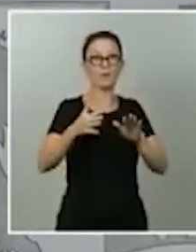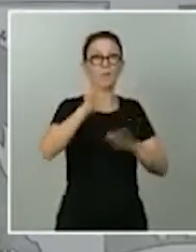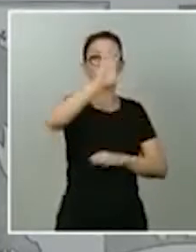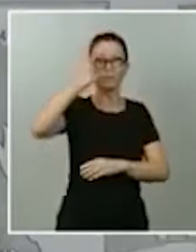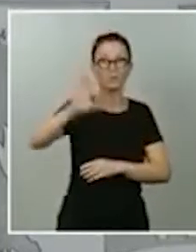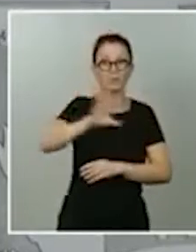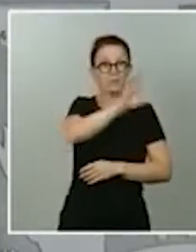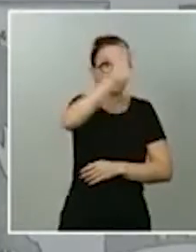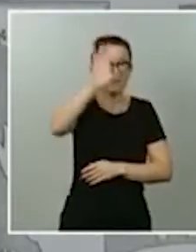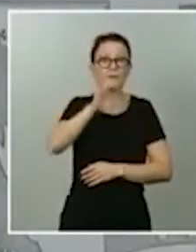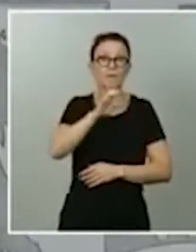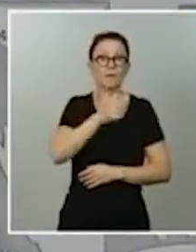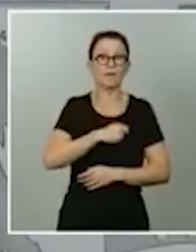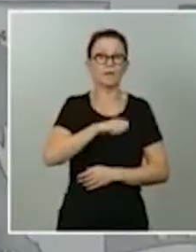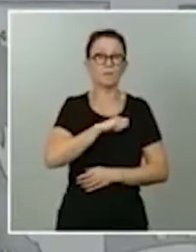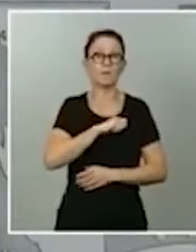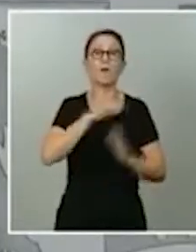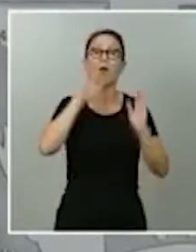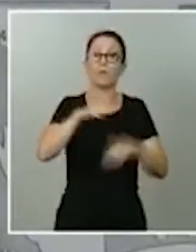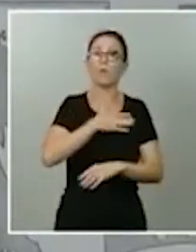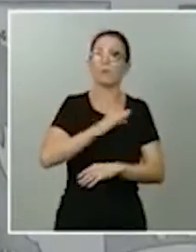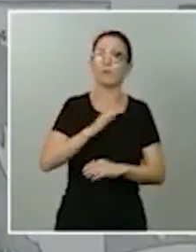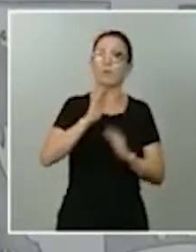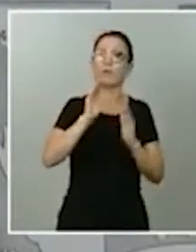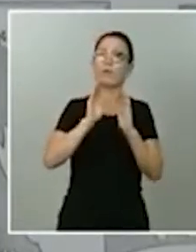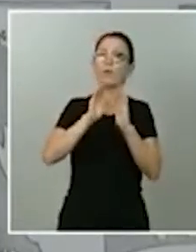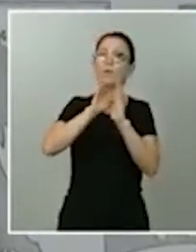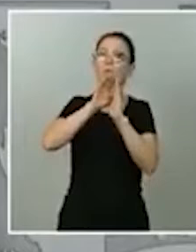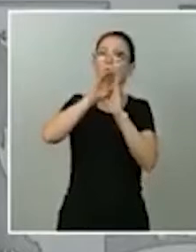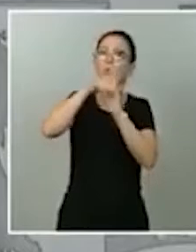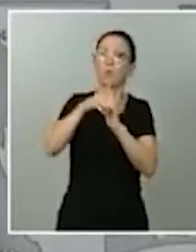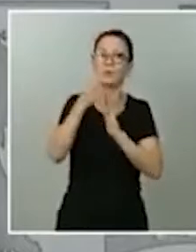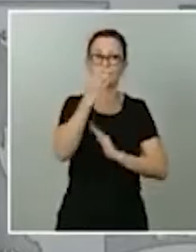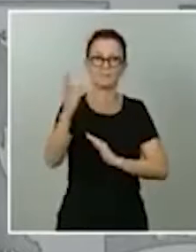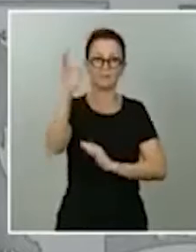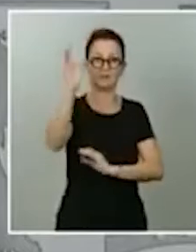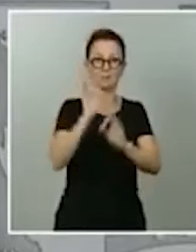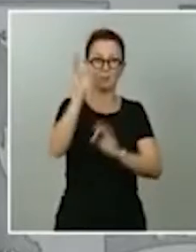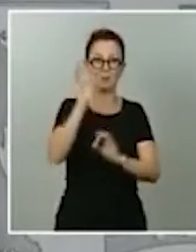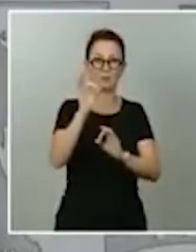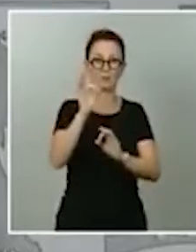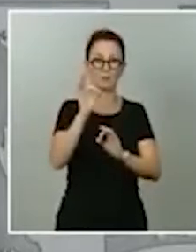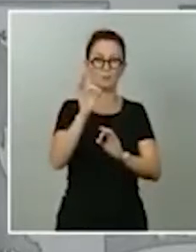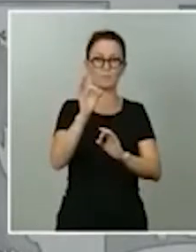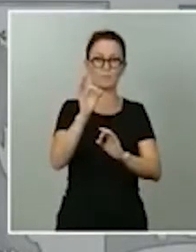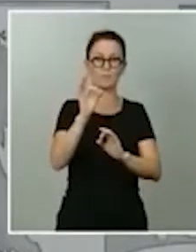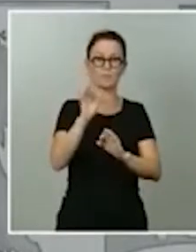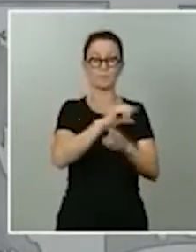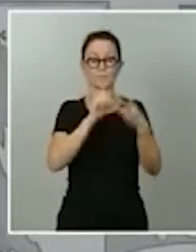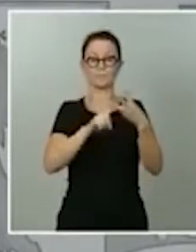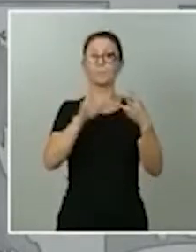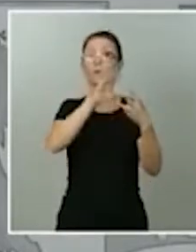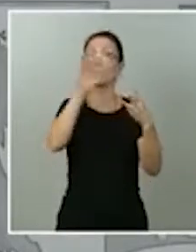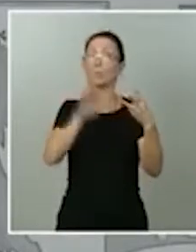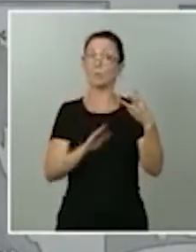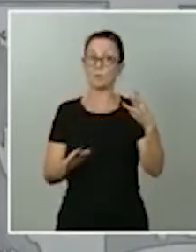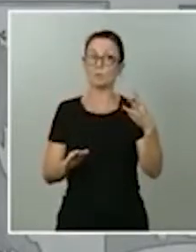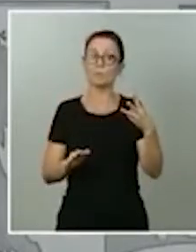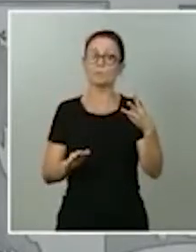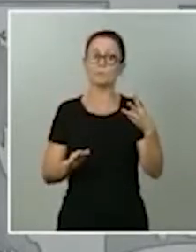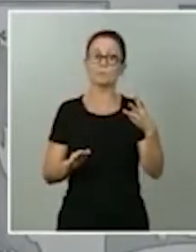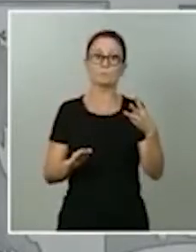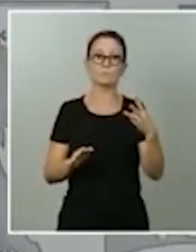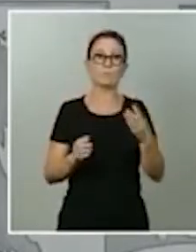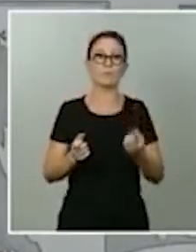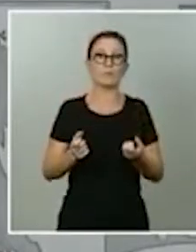estar reduciendo en un 30% esa curva de contagios. Y, por último, habilitar todos los medios jurídicos